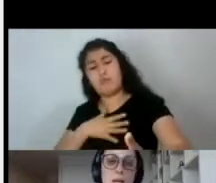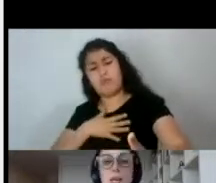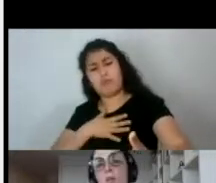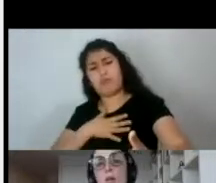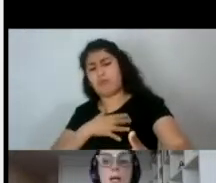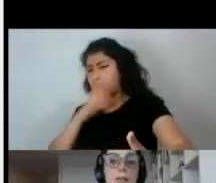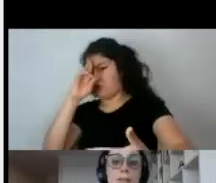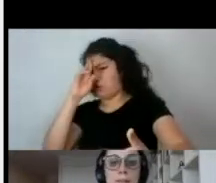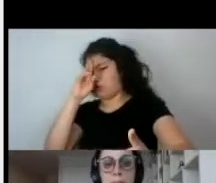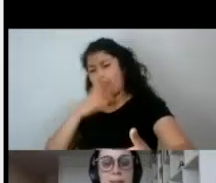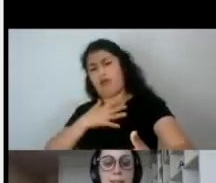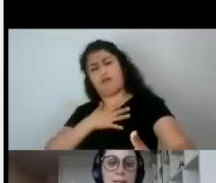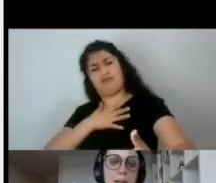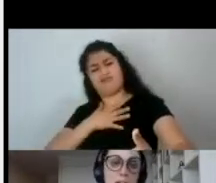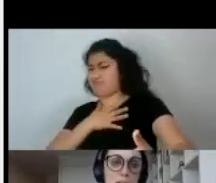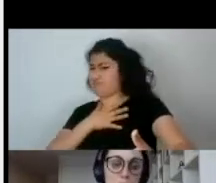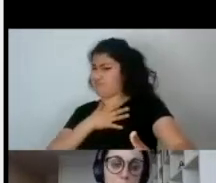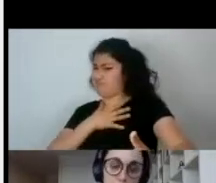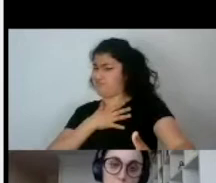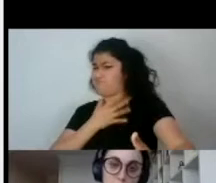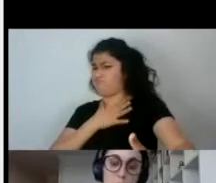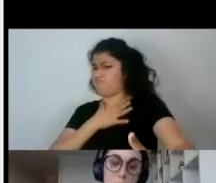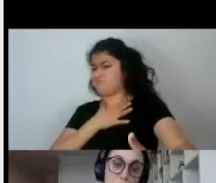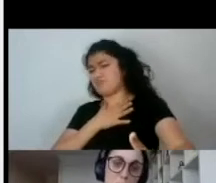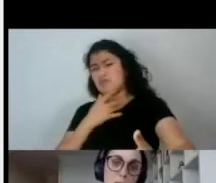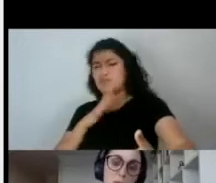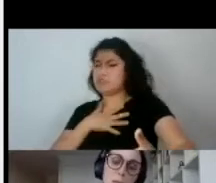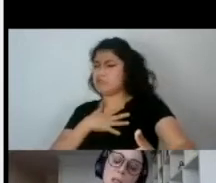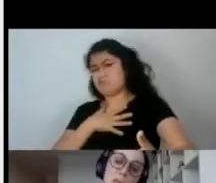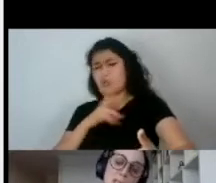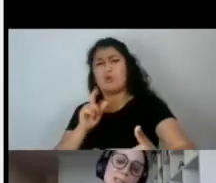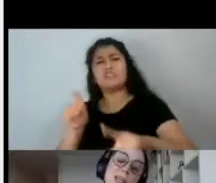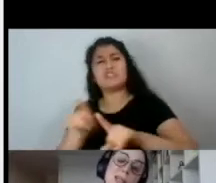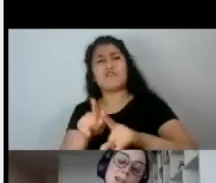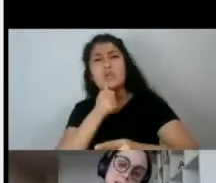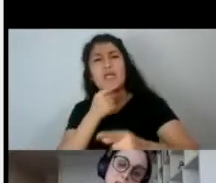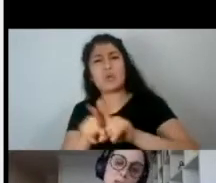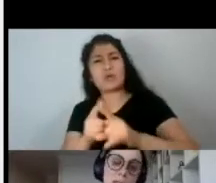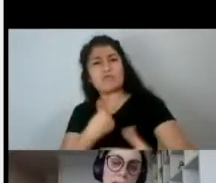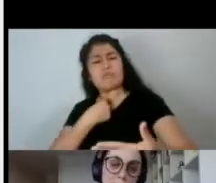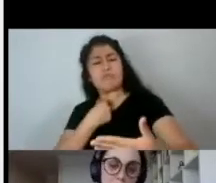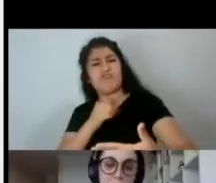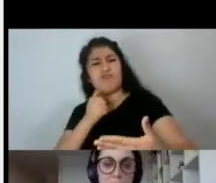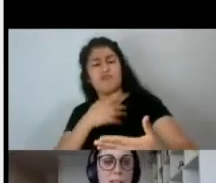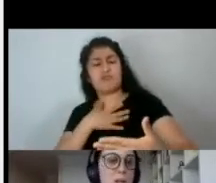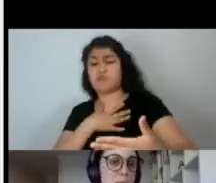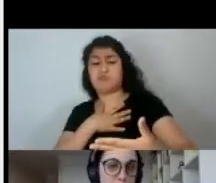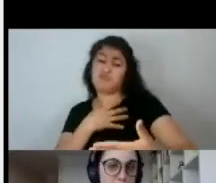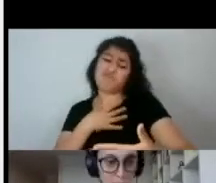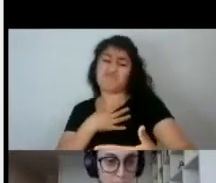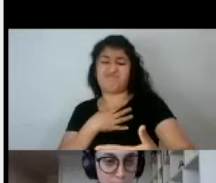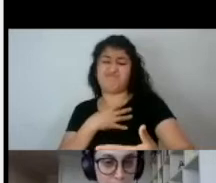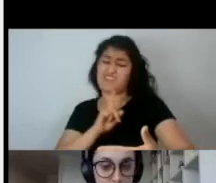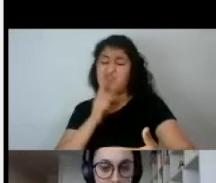Va a decir, acá hay algo raro, se va a quebrar la verosimilitud, el pacto de verosimilitud que hace el lector con el texto, y hasta ahí nomás